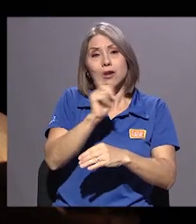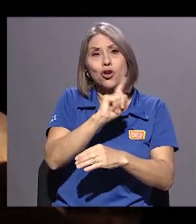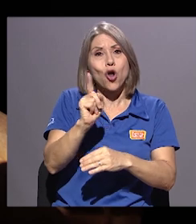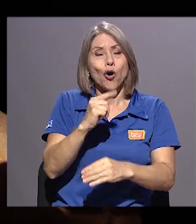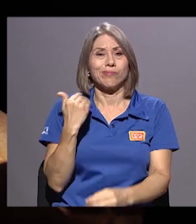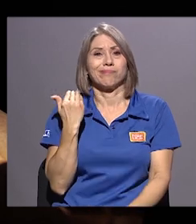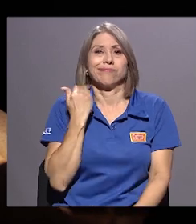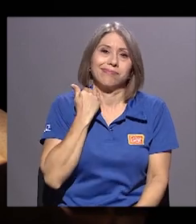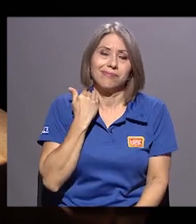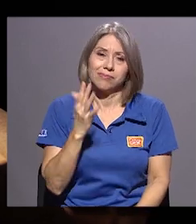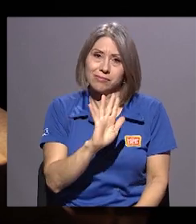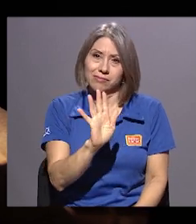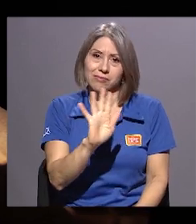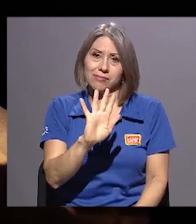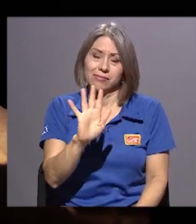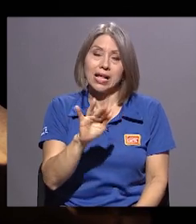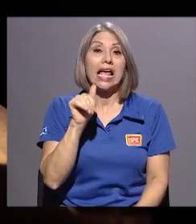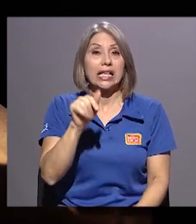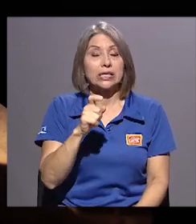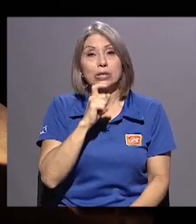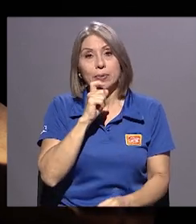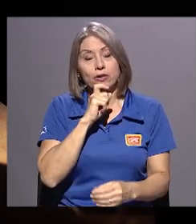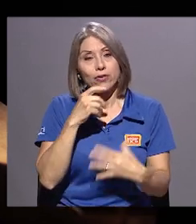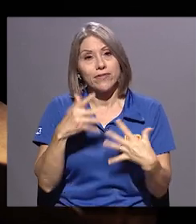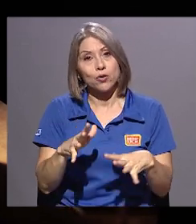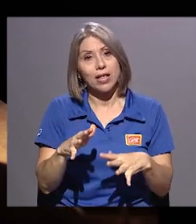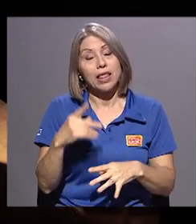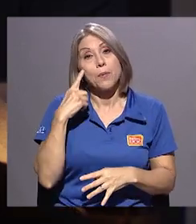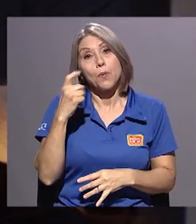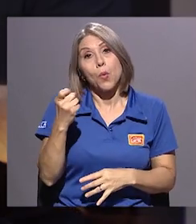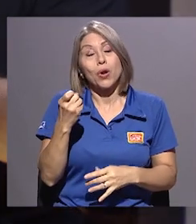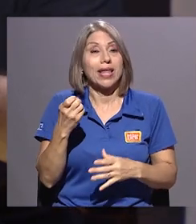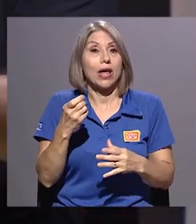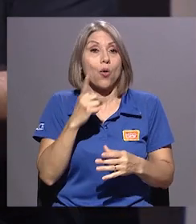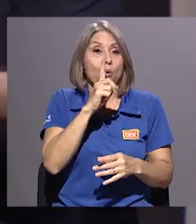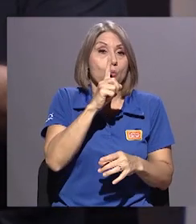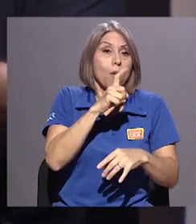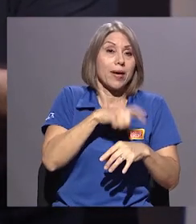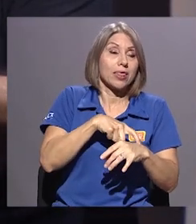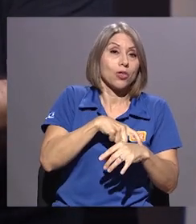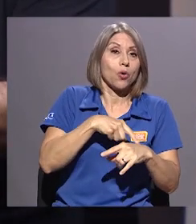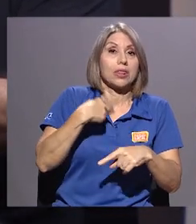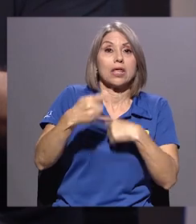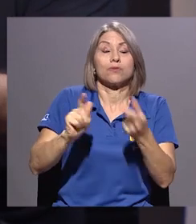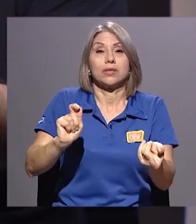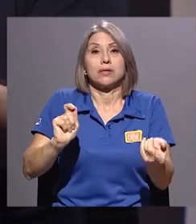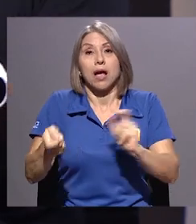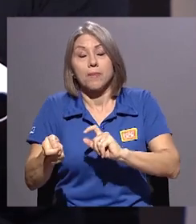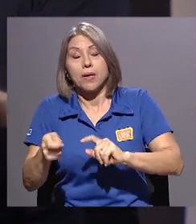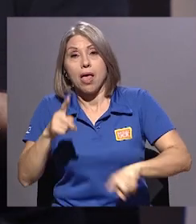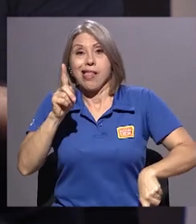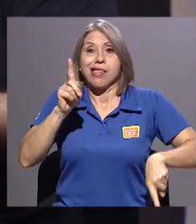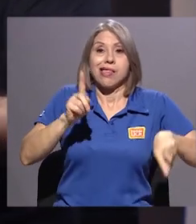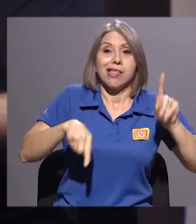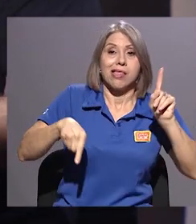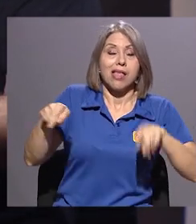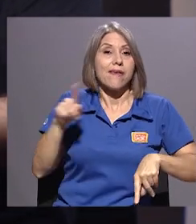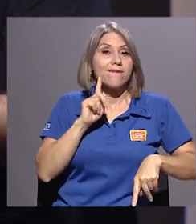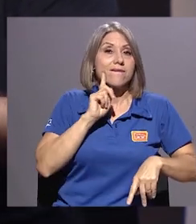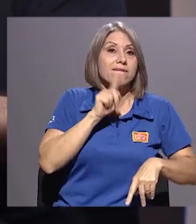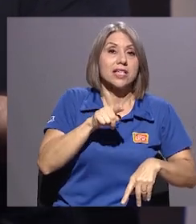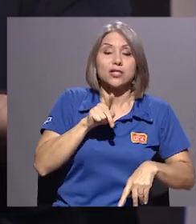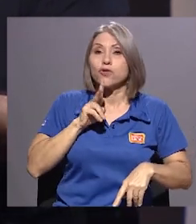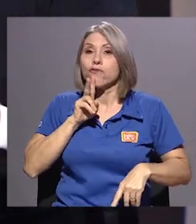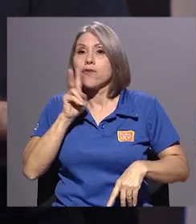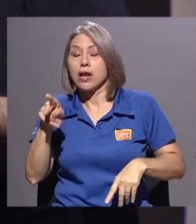Esa es como una de las mayores dificultades. Porque se cambia de un momento a otro, juega con la ficción y realidad, y uno trata de entregarse